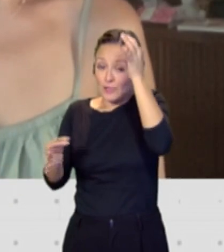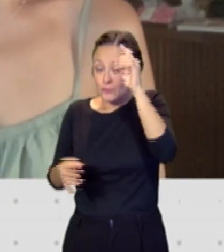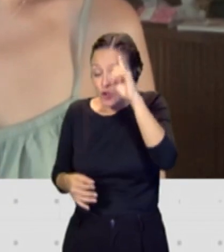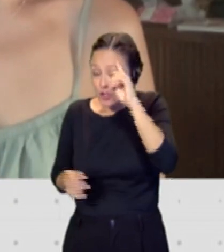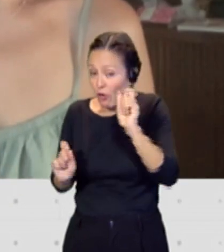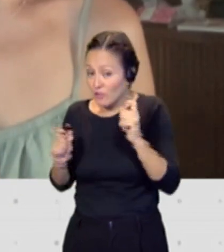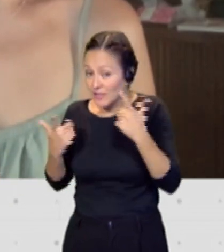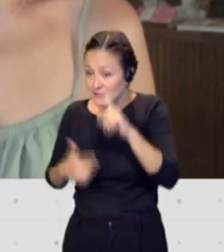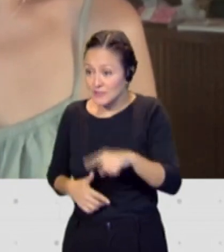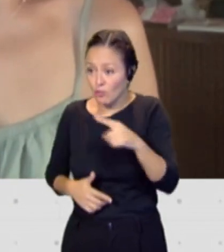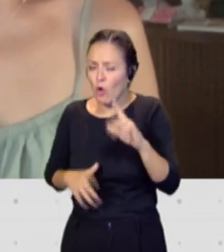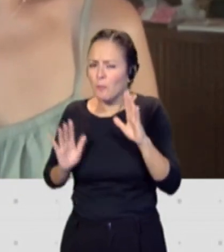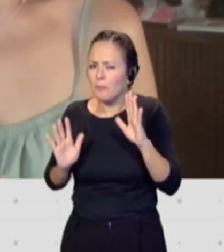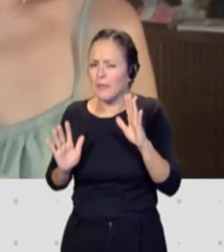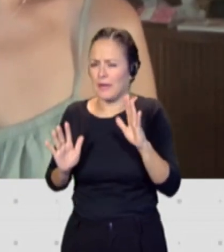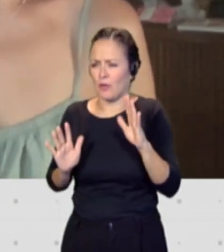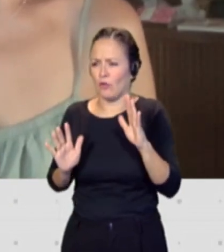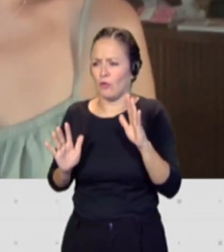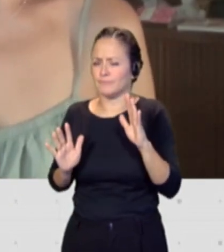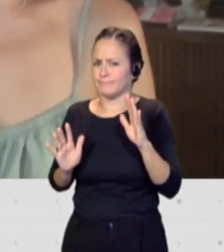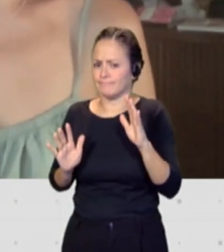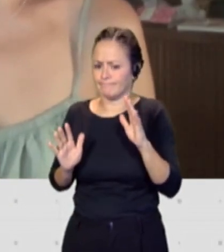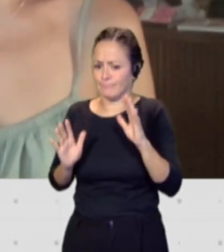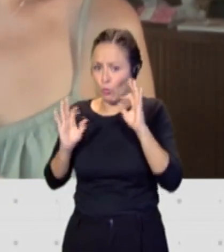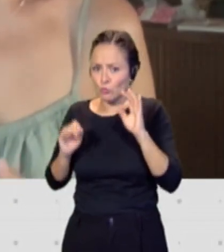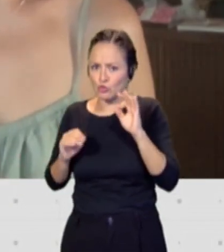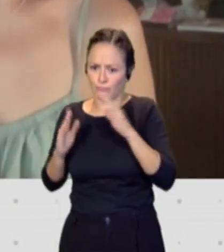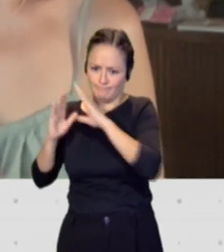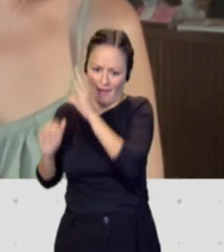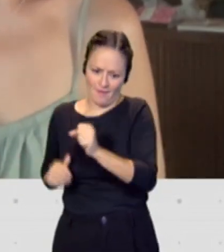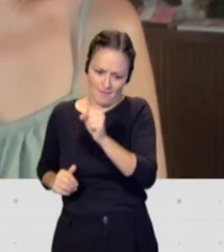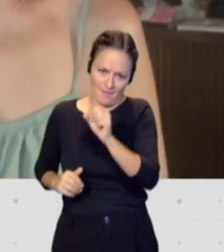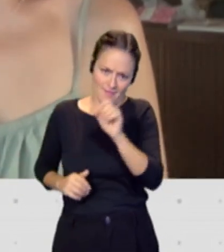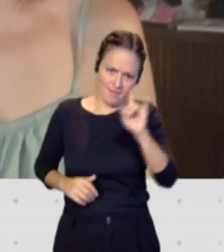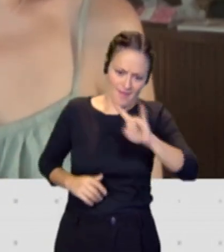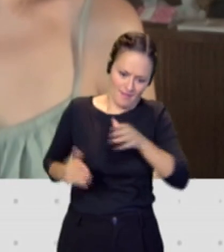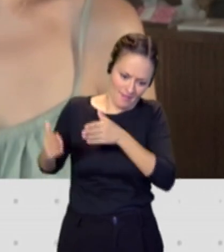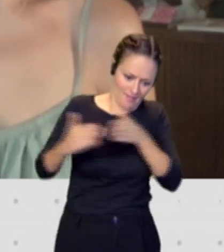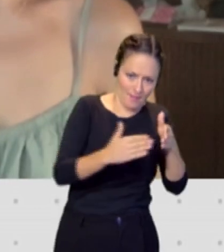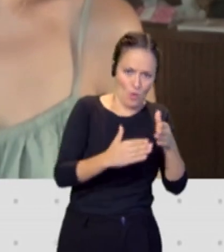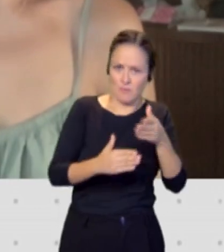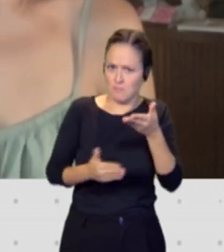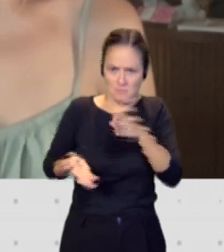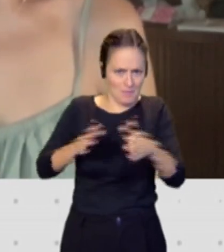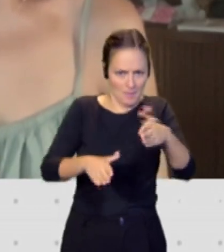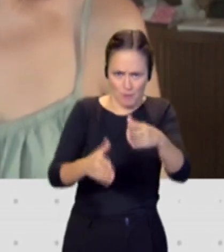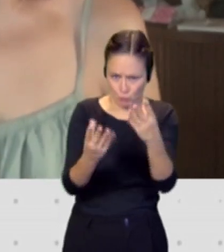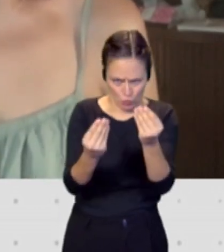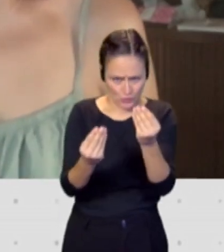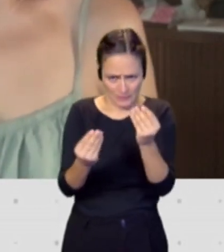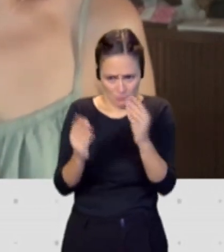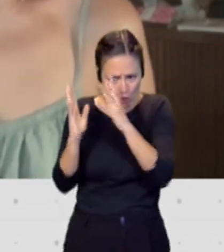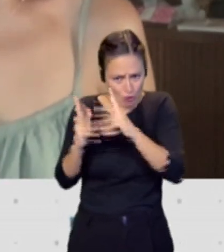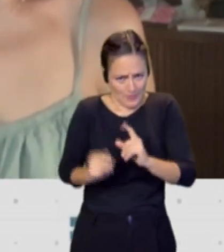pero hay muchas más personas que pierden la vida en la ruta migratoria, las que no se pueden contabilizar y que han